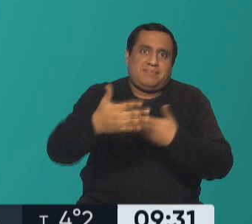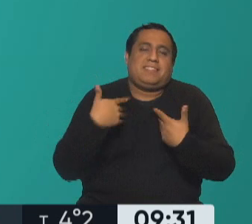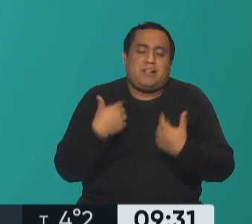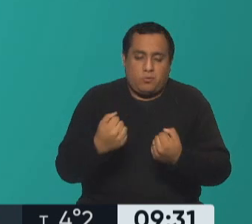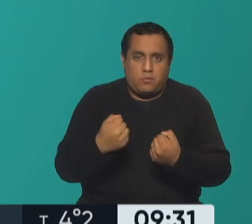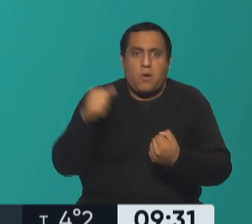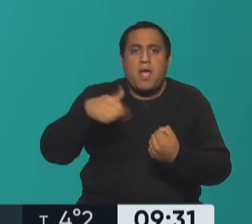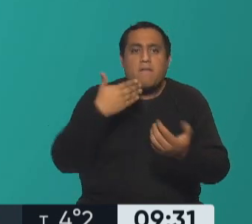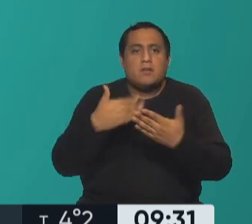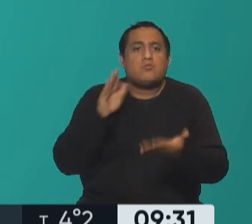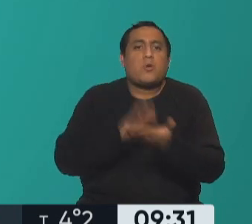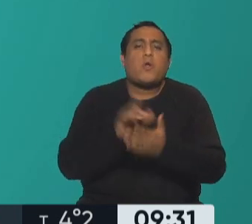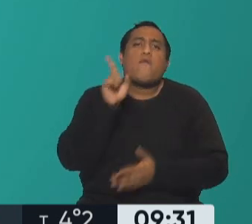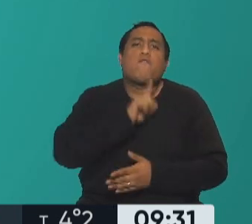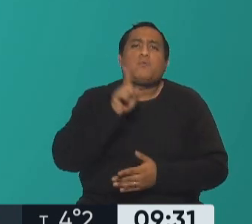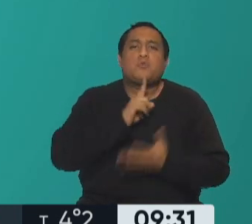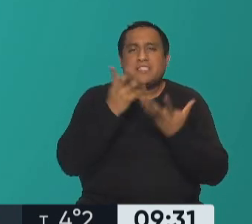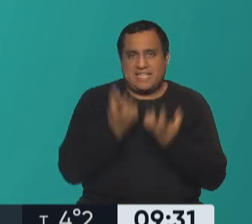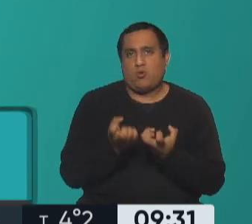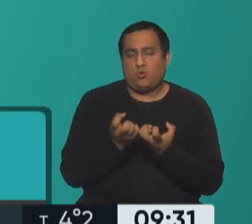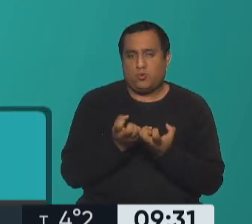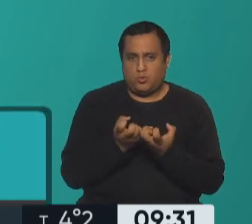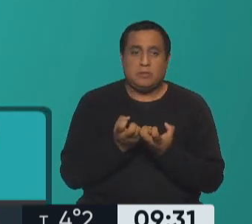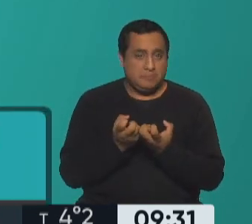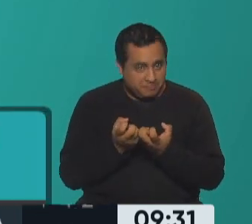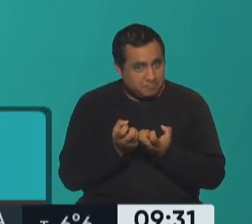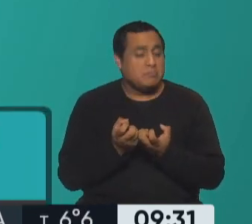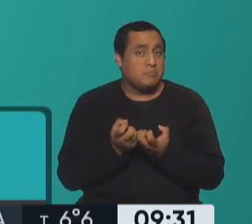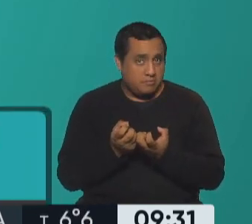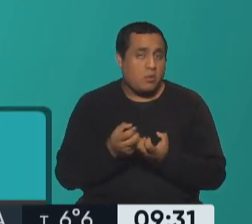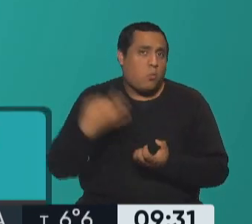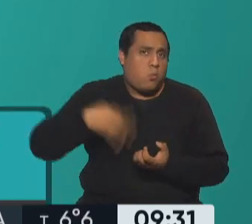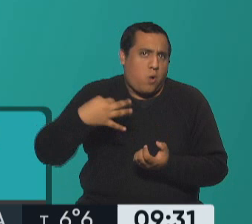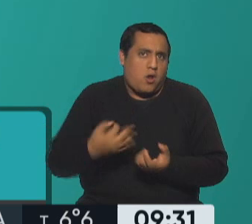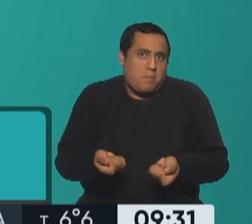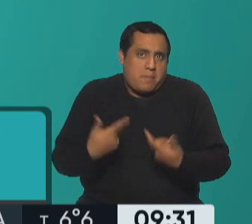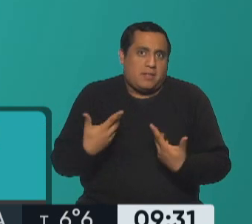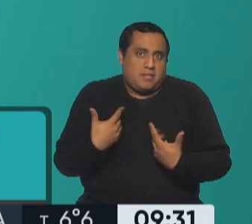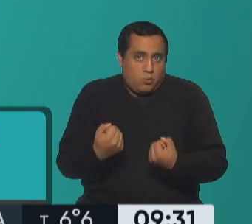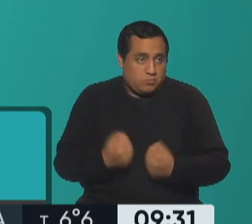hablamos de frutos secos, algo que es indiscutiblemente beneficioso para nuestra salud.